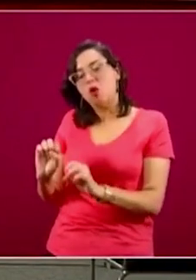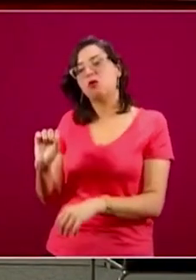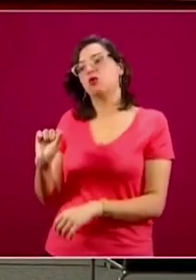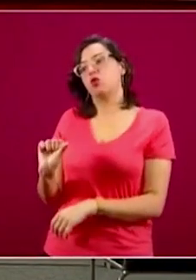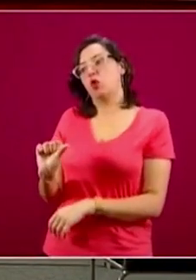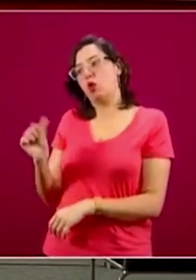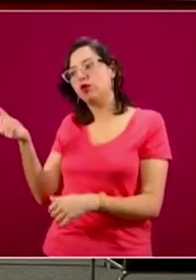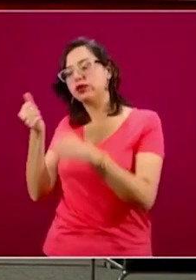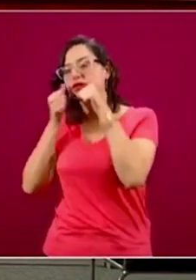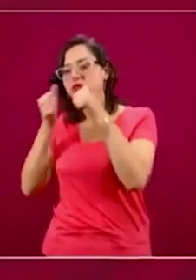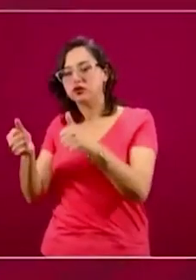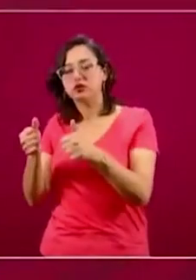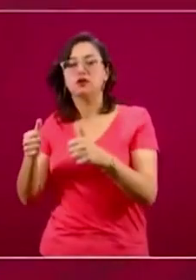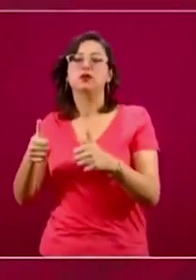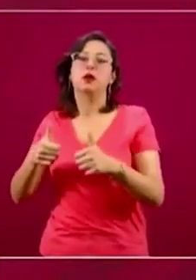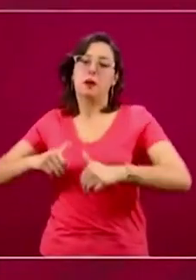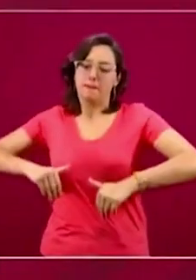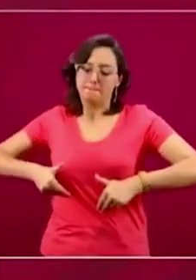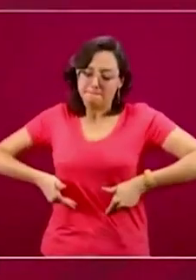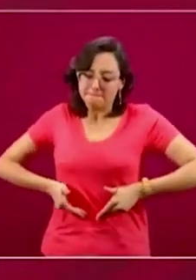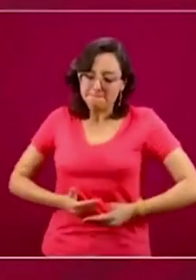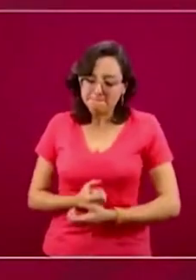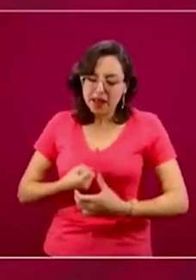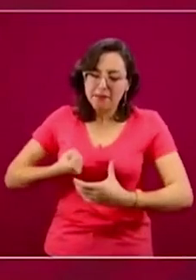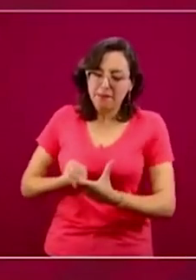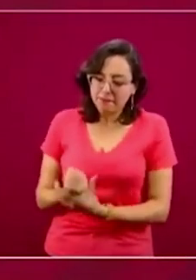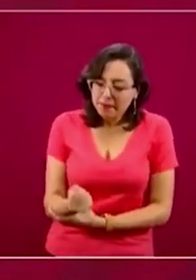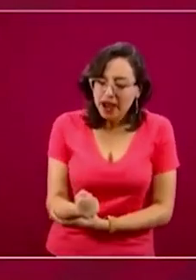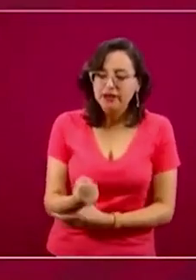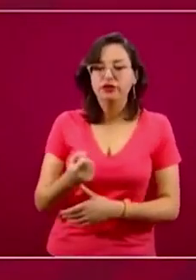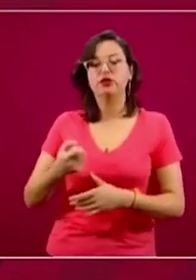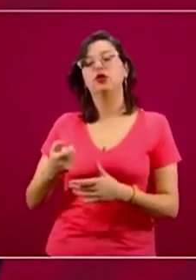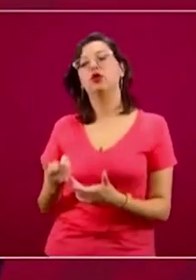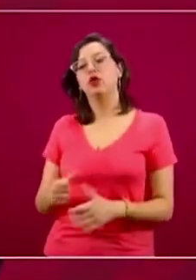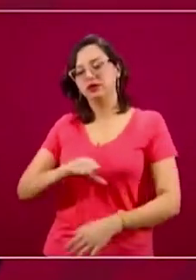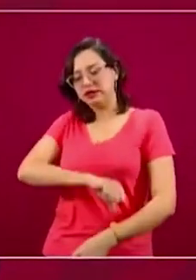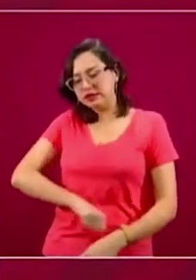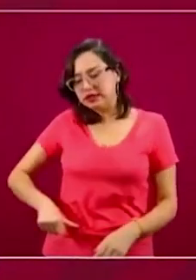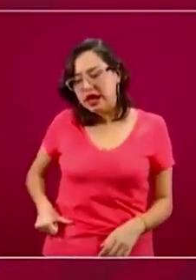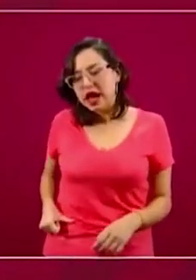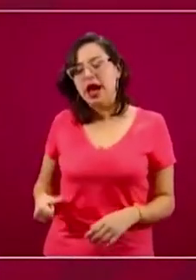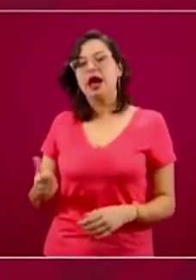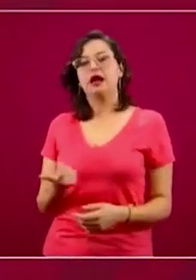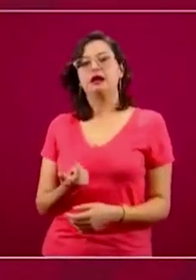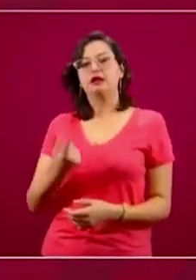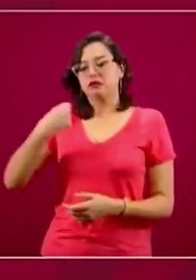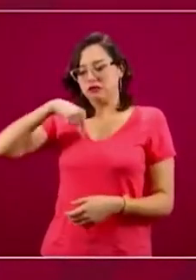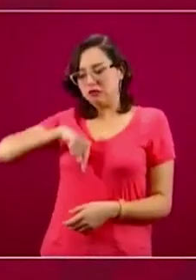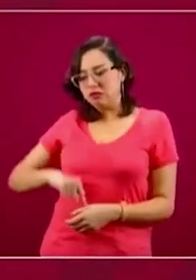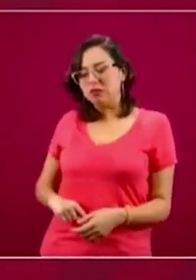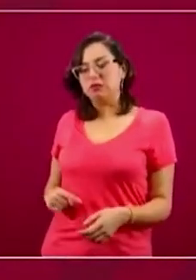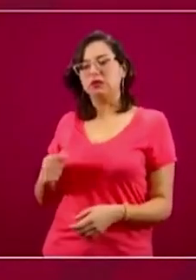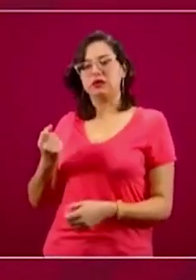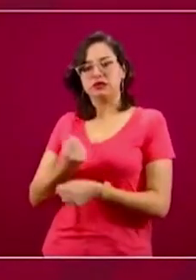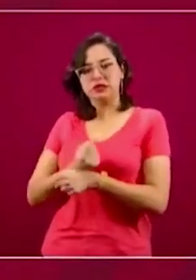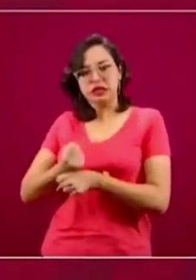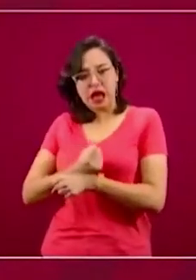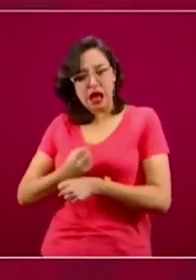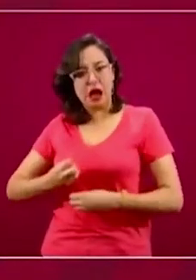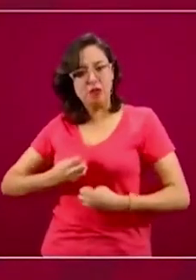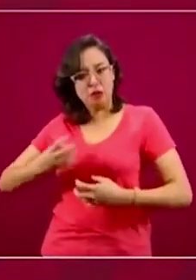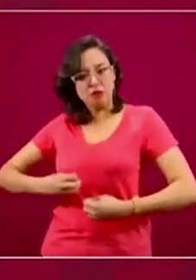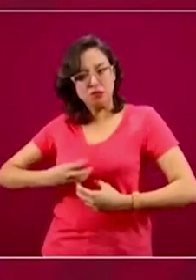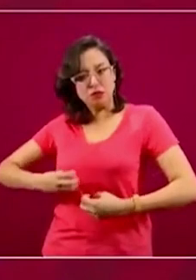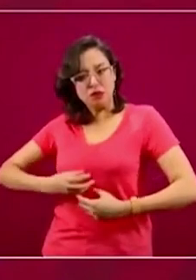parto y el puerperio, la realización de hemodiálisis, la atención de úlceras sangrantes, la